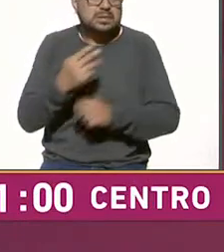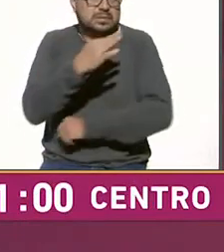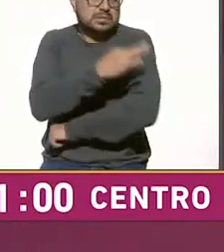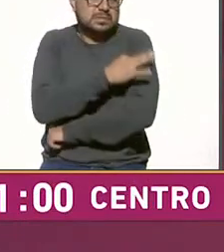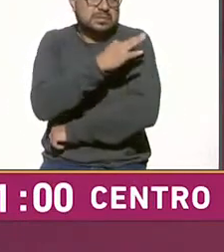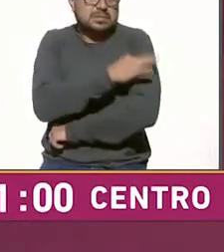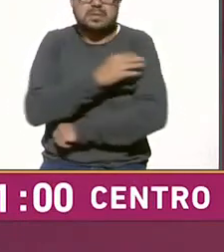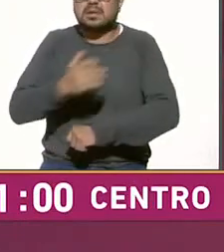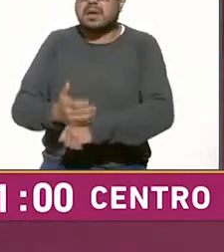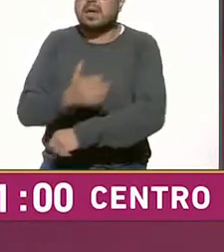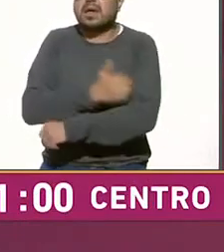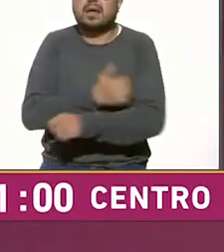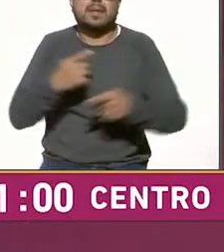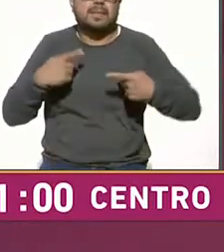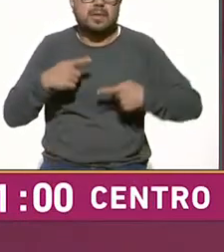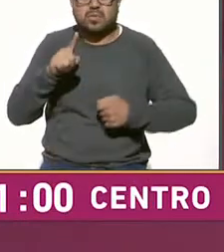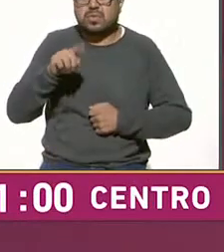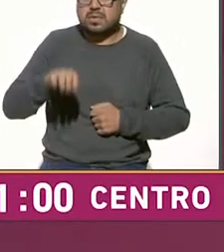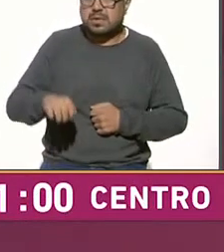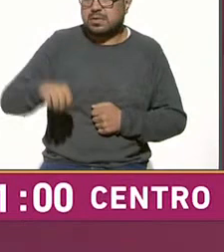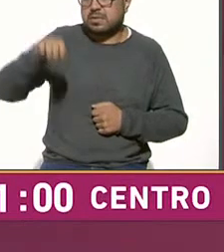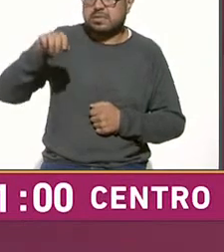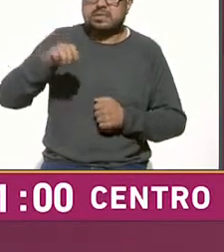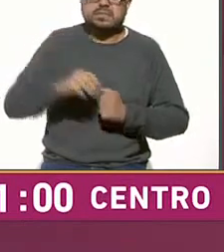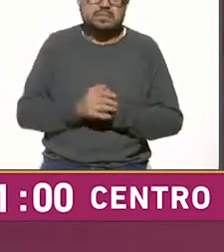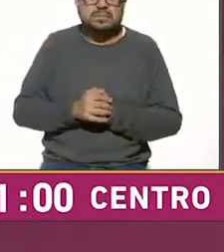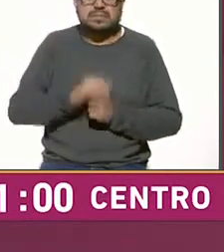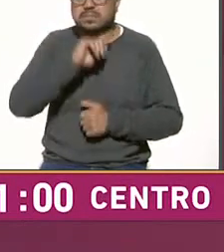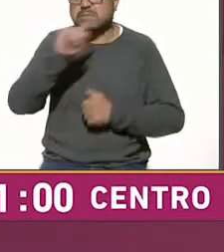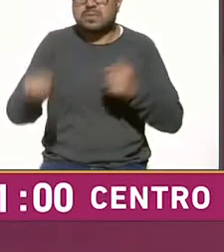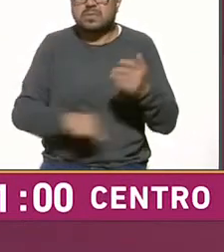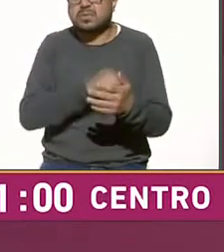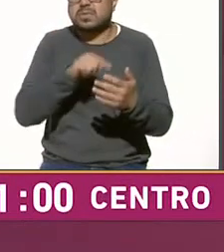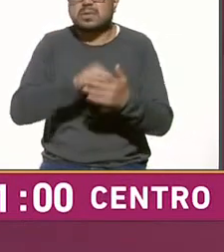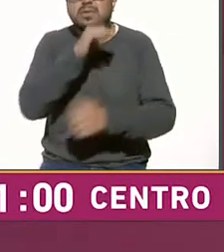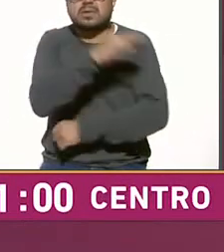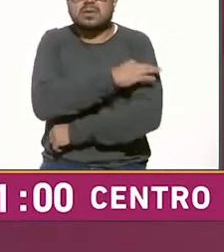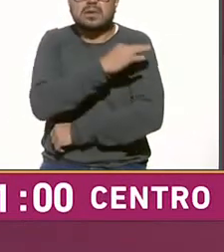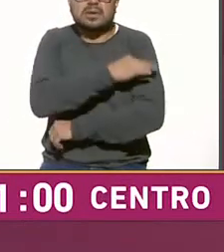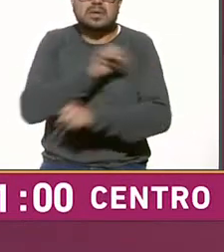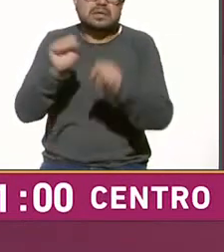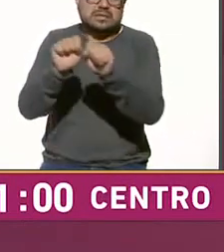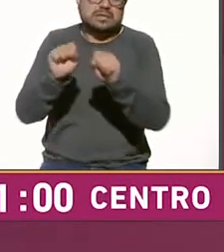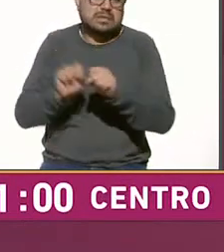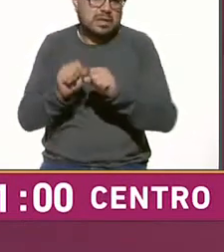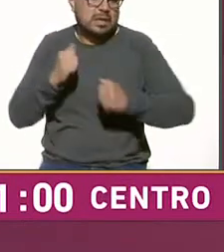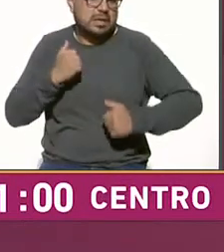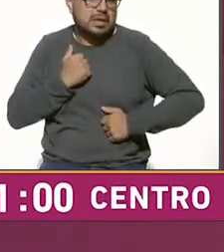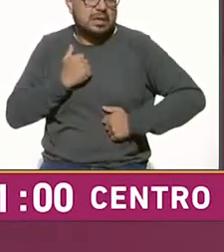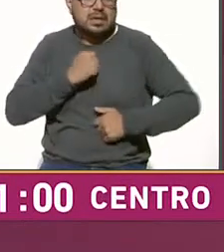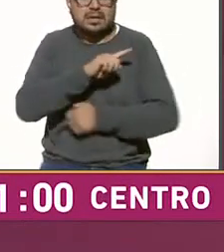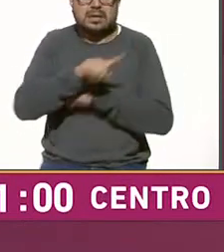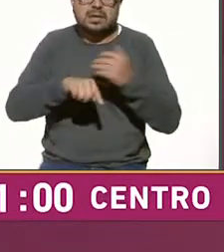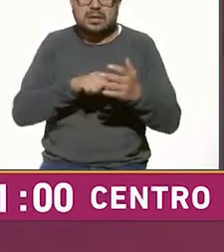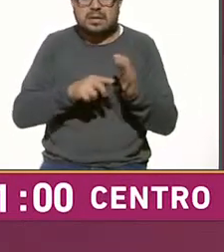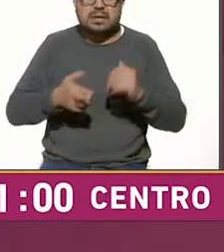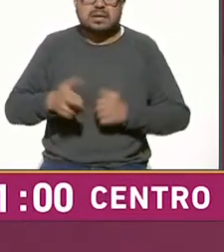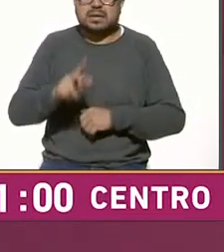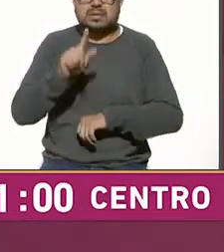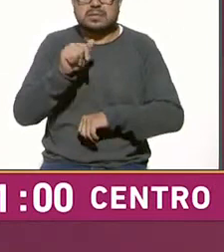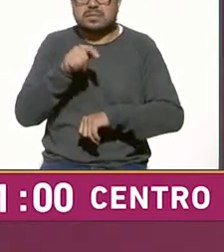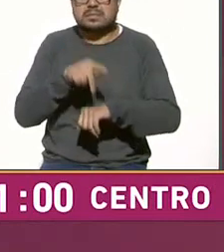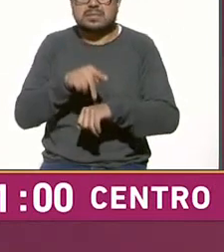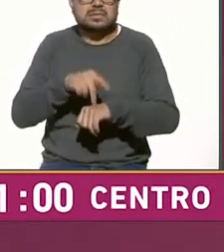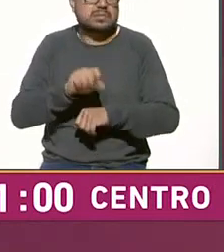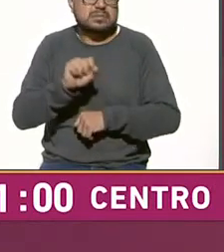e ir acompañados de un adulto las sedes de aplicación serán la sala de armas ubicada en viaducto río de la piedad sin